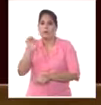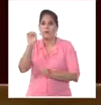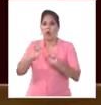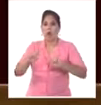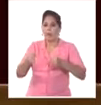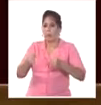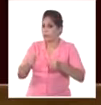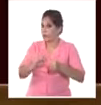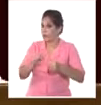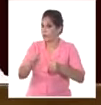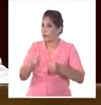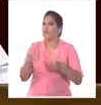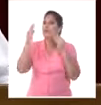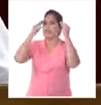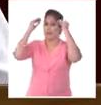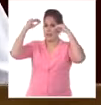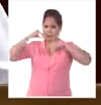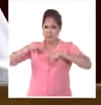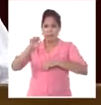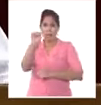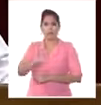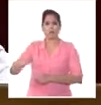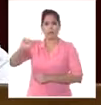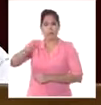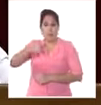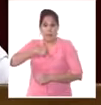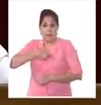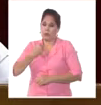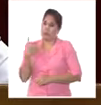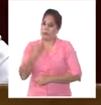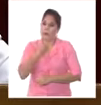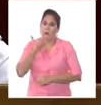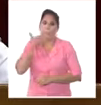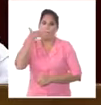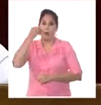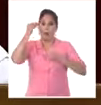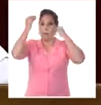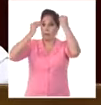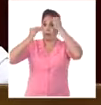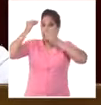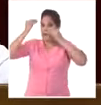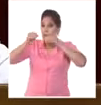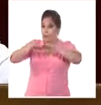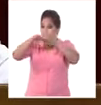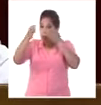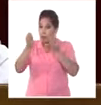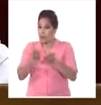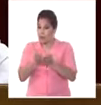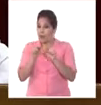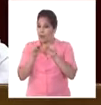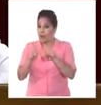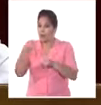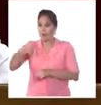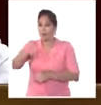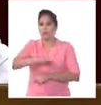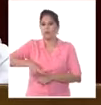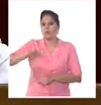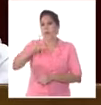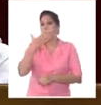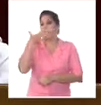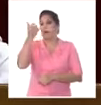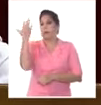Lo elegimos responsablemente como expresión de lo más avanzado del pensamiento universal en cuanto a la justicia social.